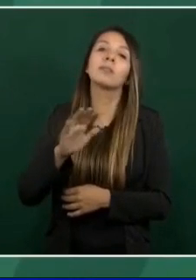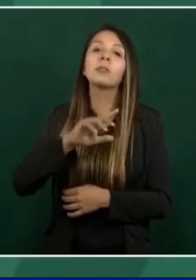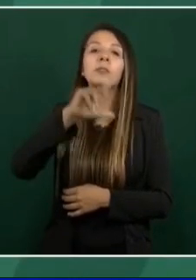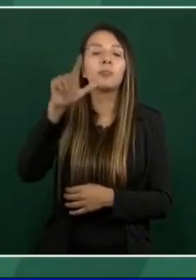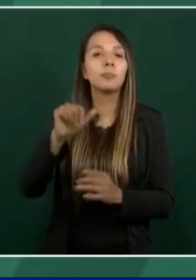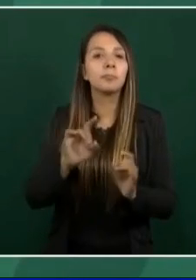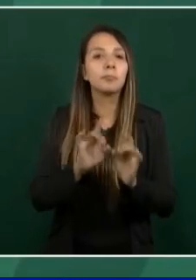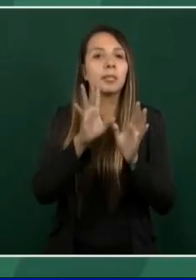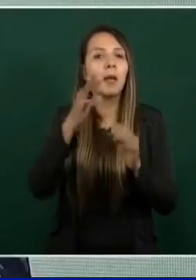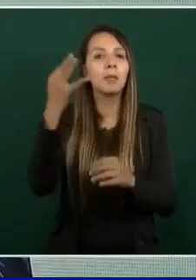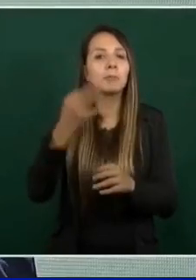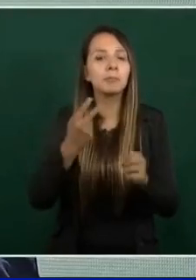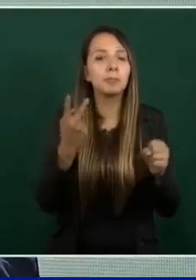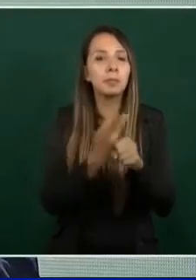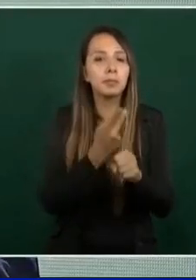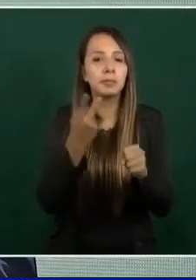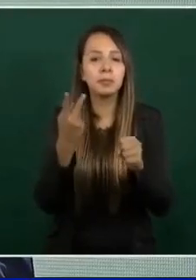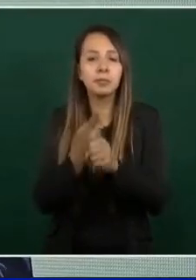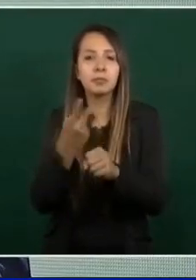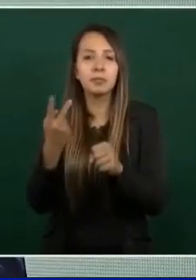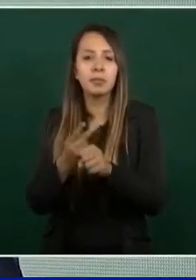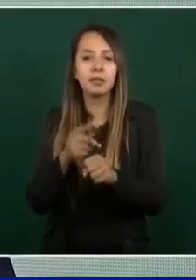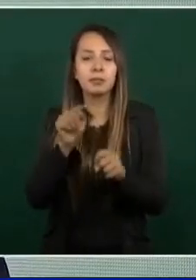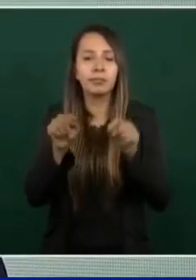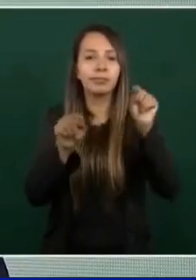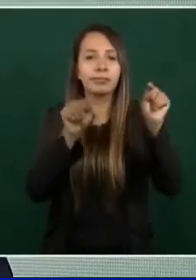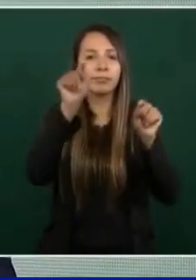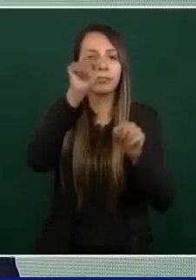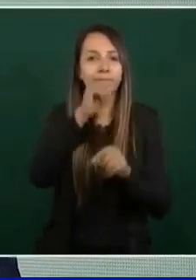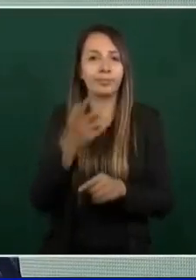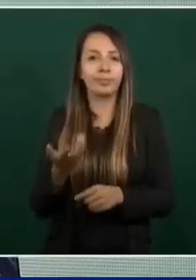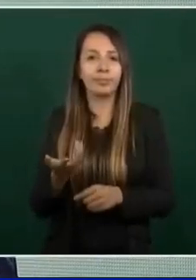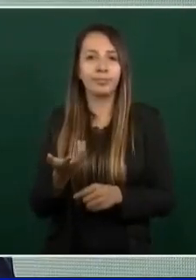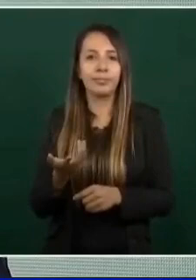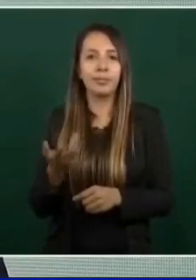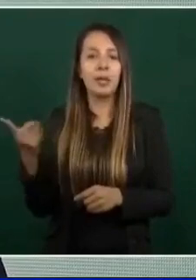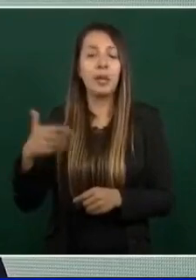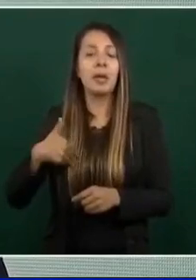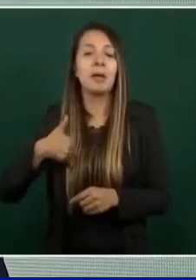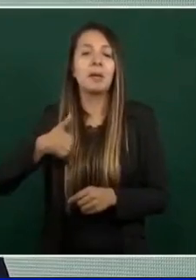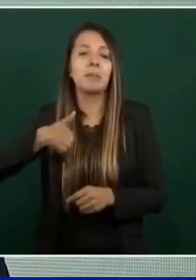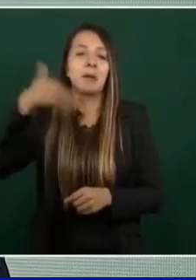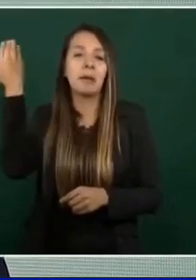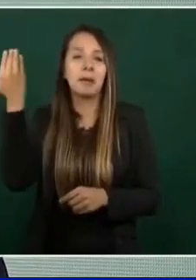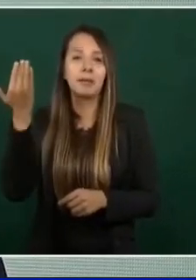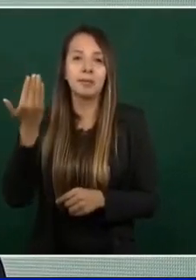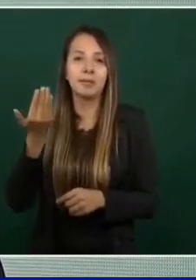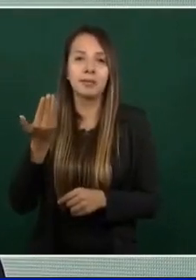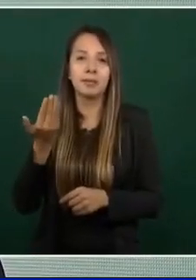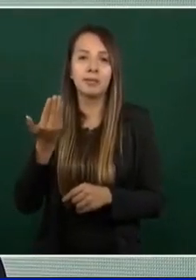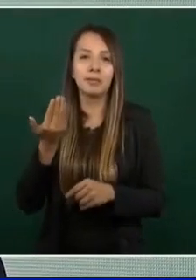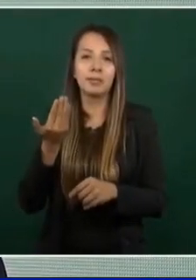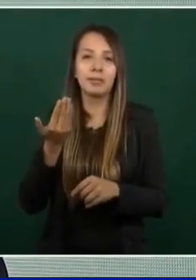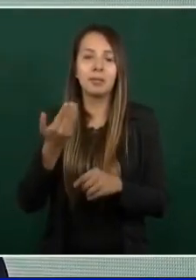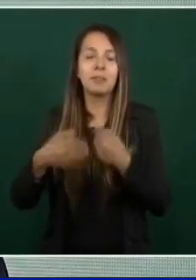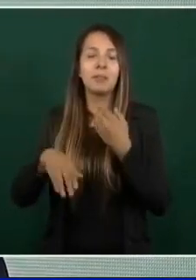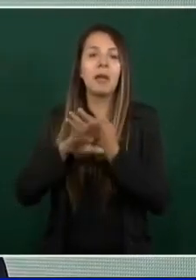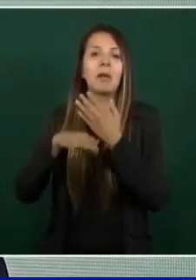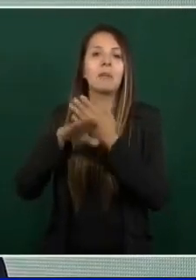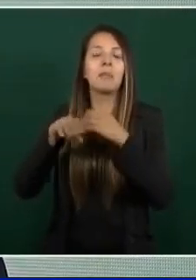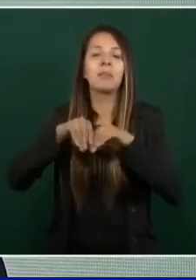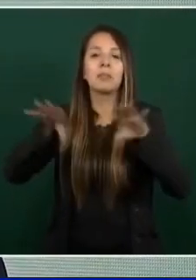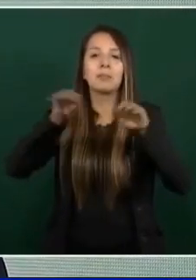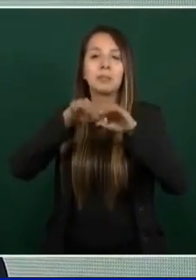pues se aprovecha, ¿no?, que eso creo yo que